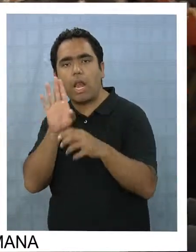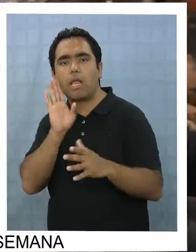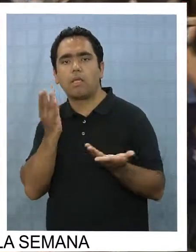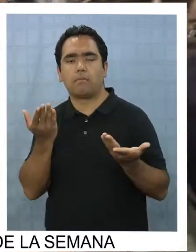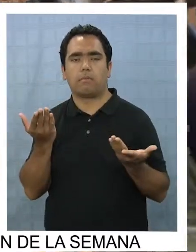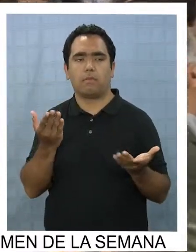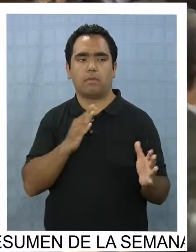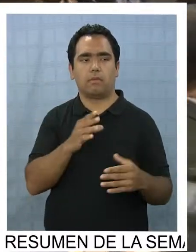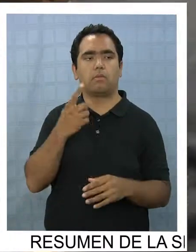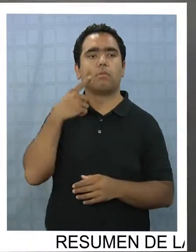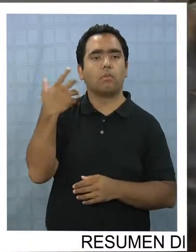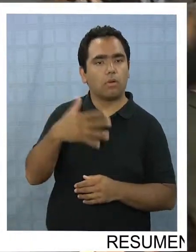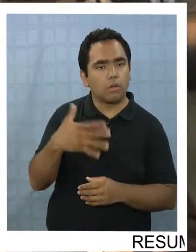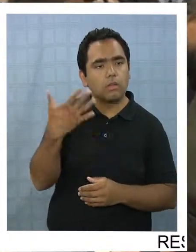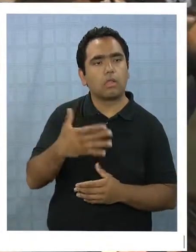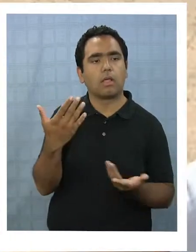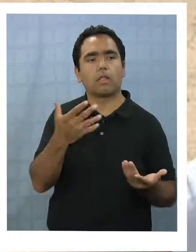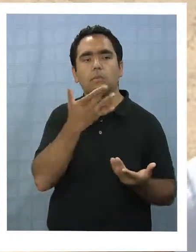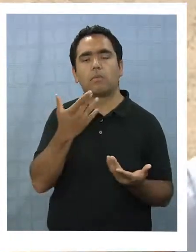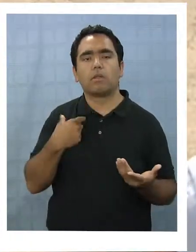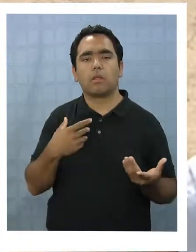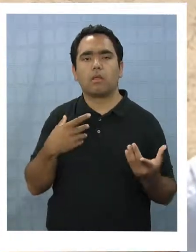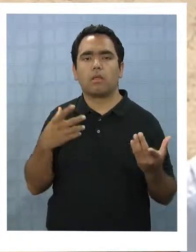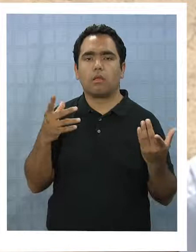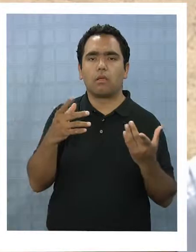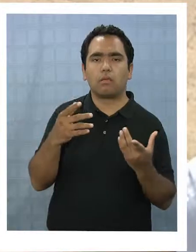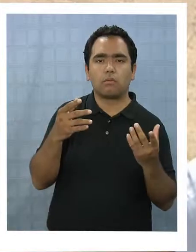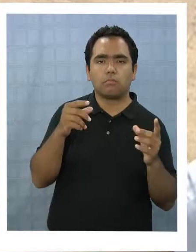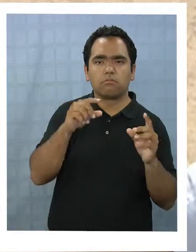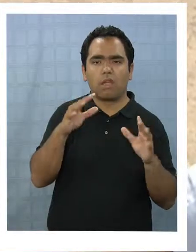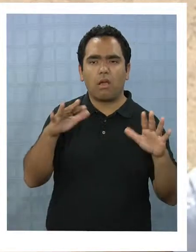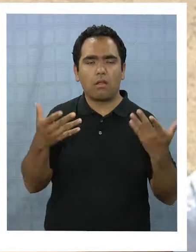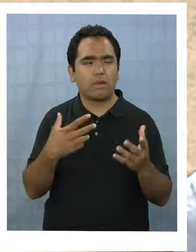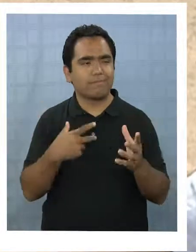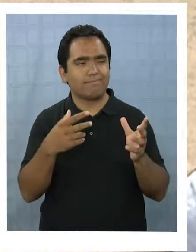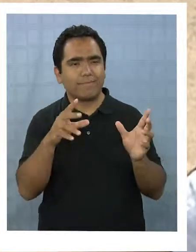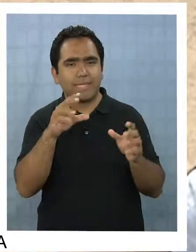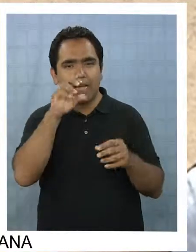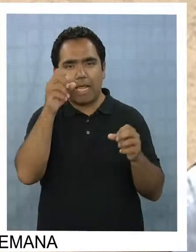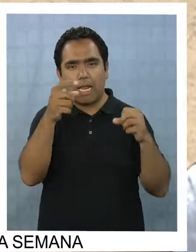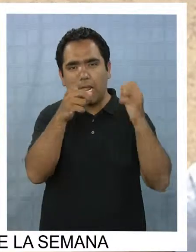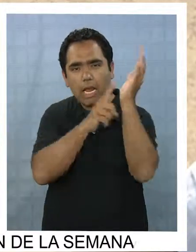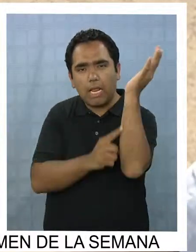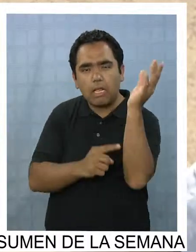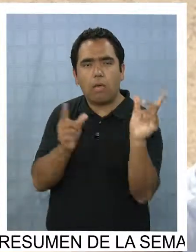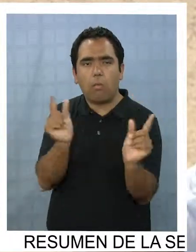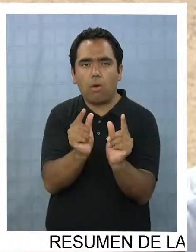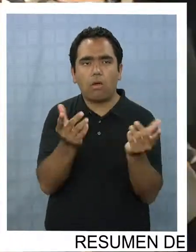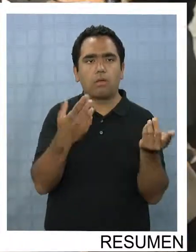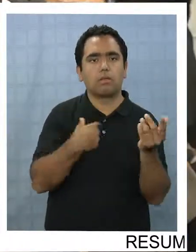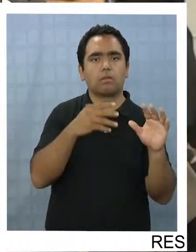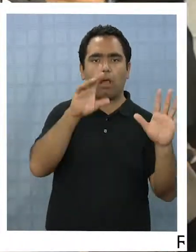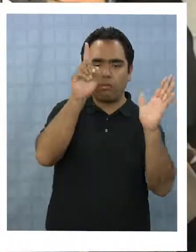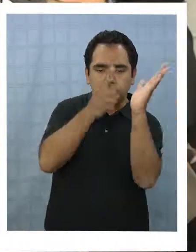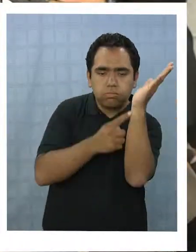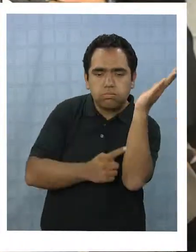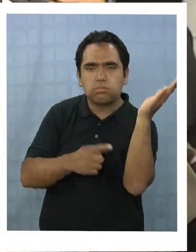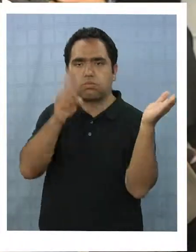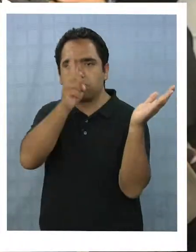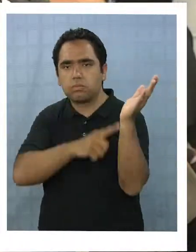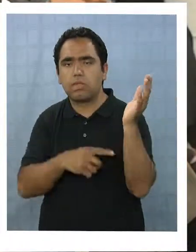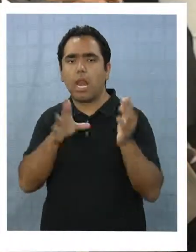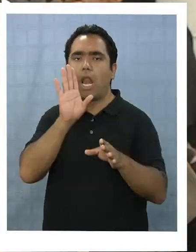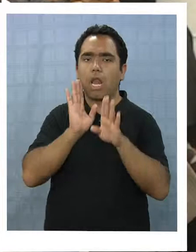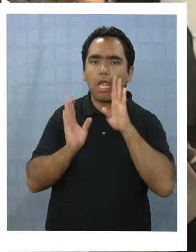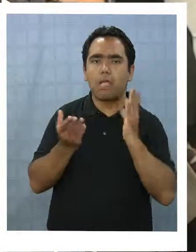tiempos de escasez energética y una buena iniciativa de la empresa Coyahuese, a la comunidad, energía renovable,